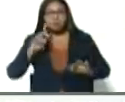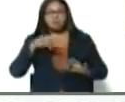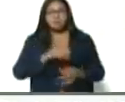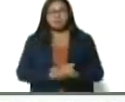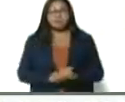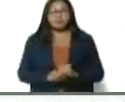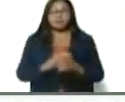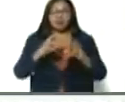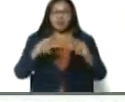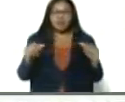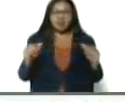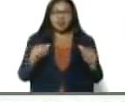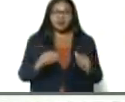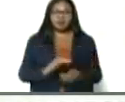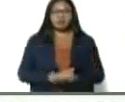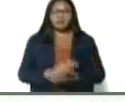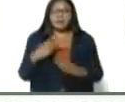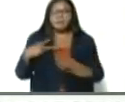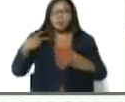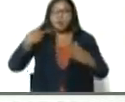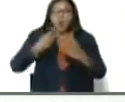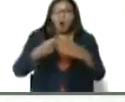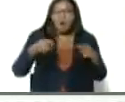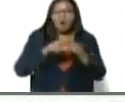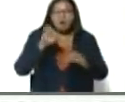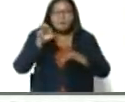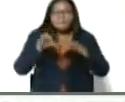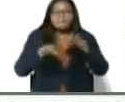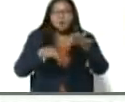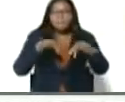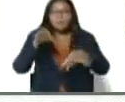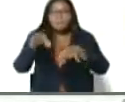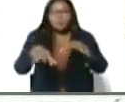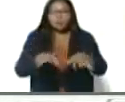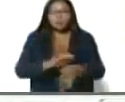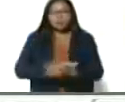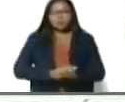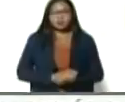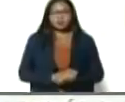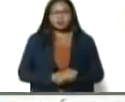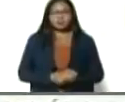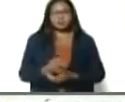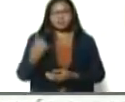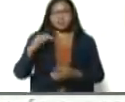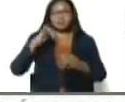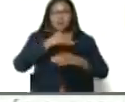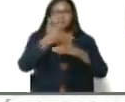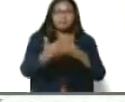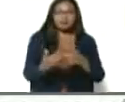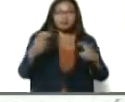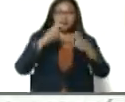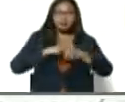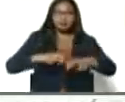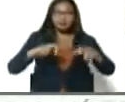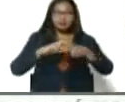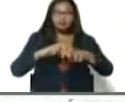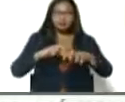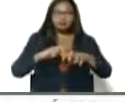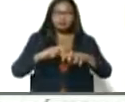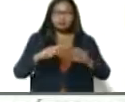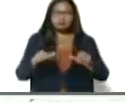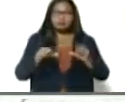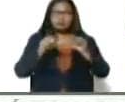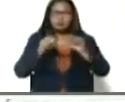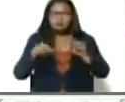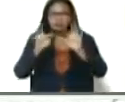de la tierra con vocación agrícola. Tenemos el Plan Nacional de Revisión y Seguimiento sobre